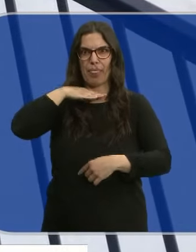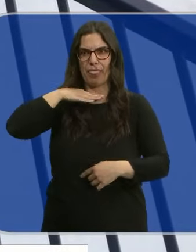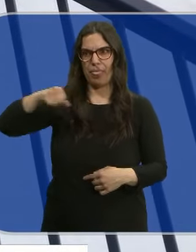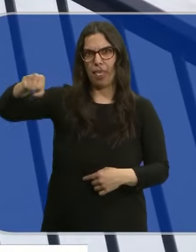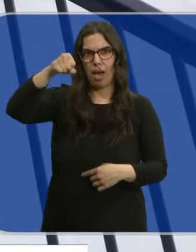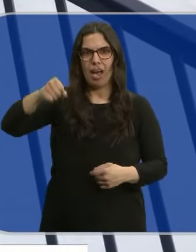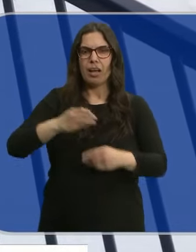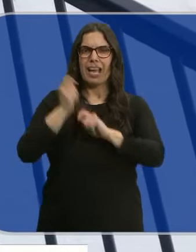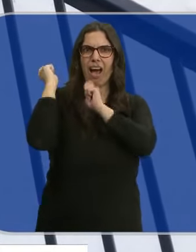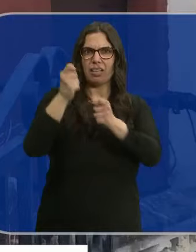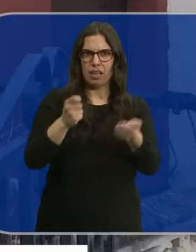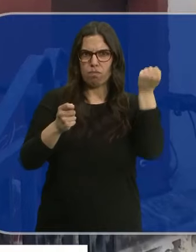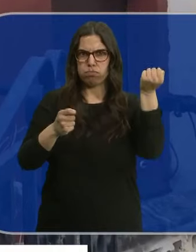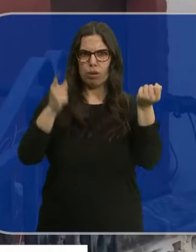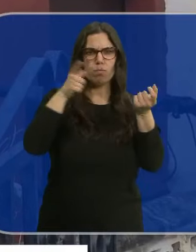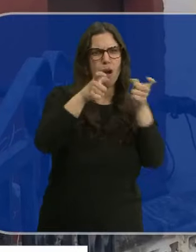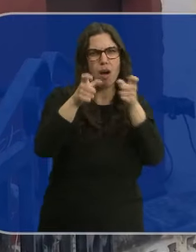conductores que pasaban por aquí.